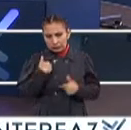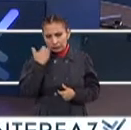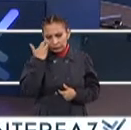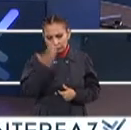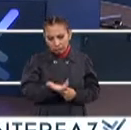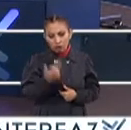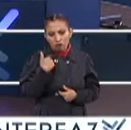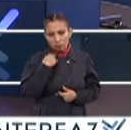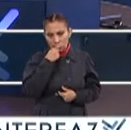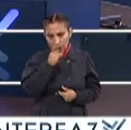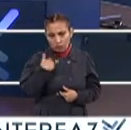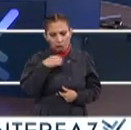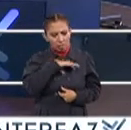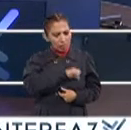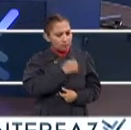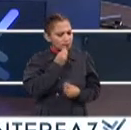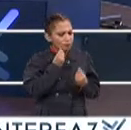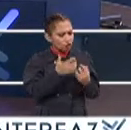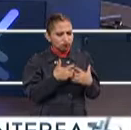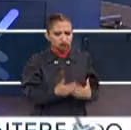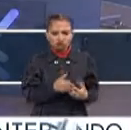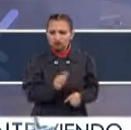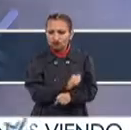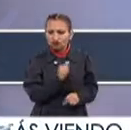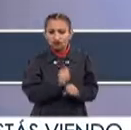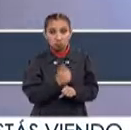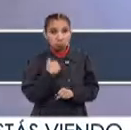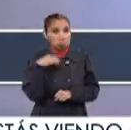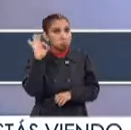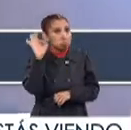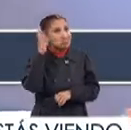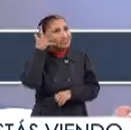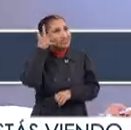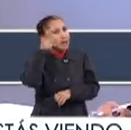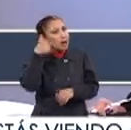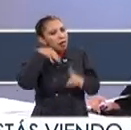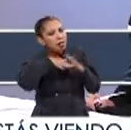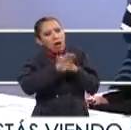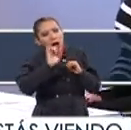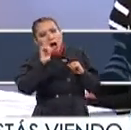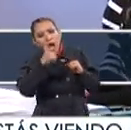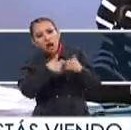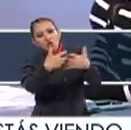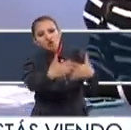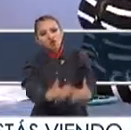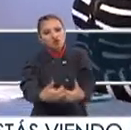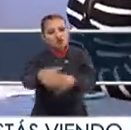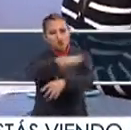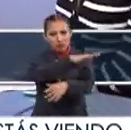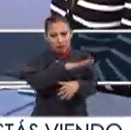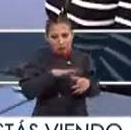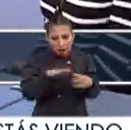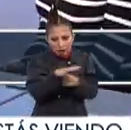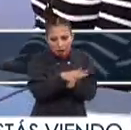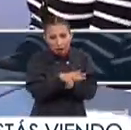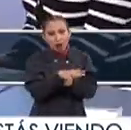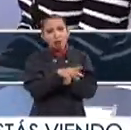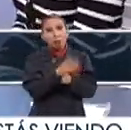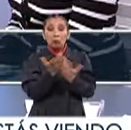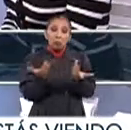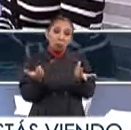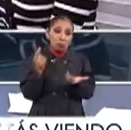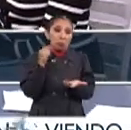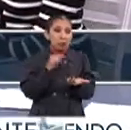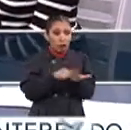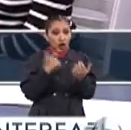Como yo lo dije Me apasiona mucho La industria automotriz Me gustaría Entrar en algún En este sector Y pues Creo